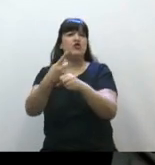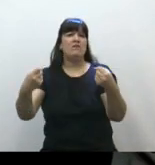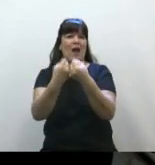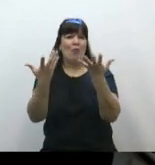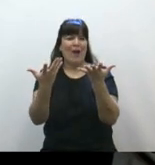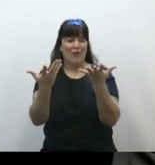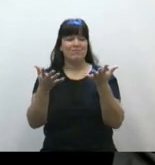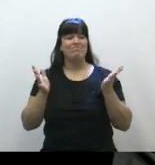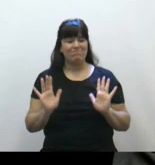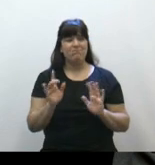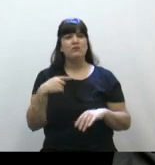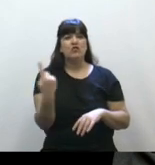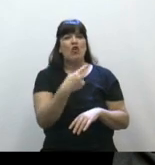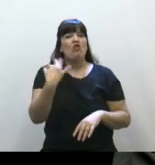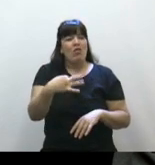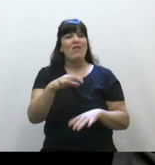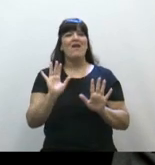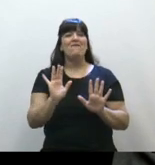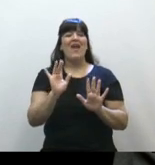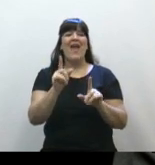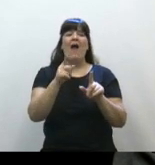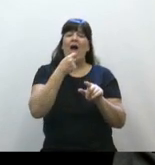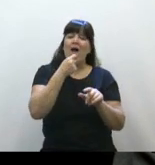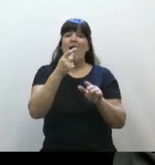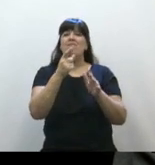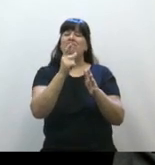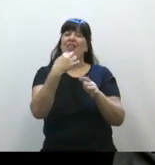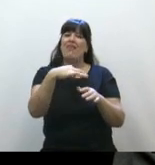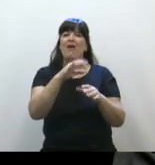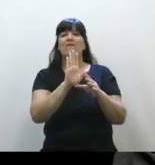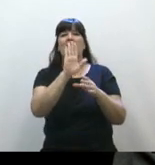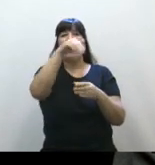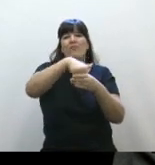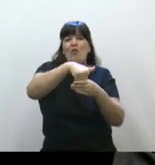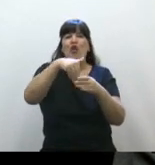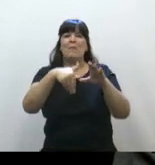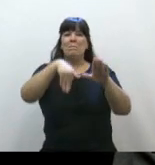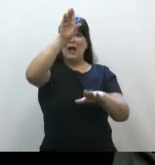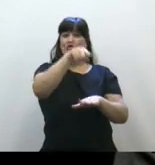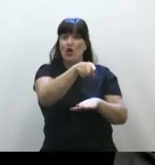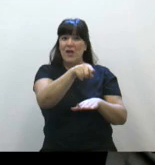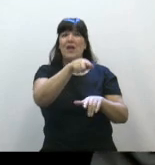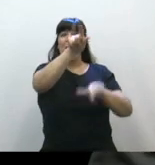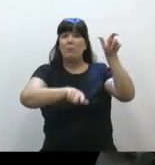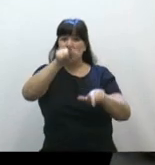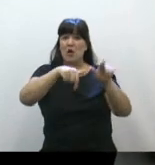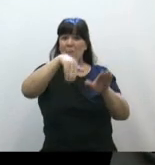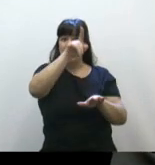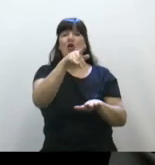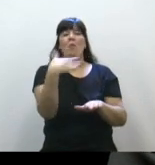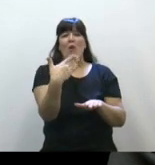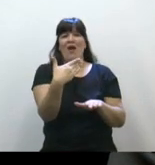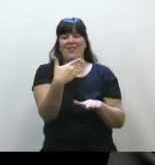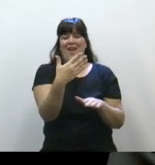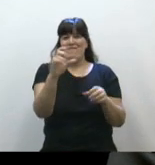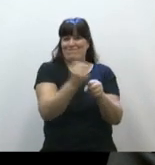Entonces tenemos que ir a cosas que nos parezcan a la mayoría, una mayoría importante, posibles. A lo mejor alguno quiere más después.